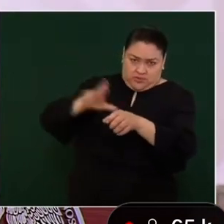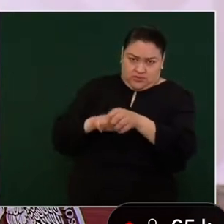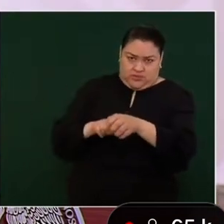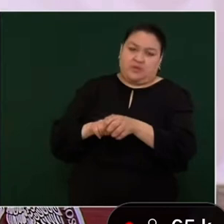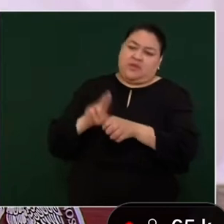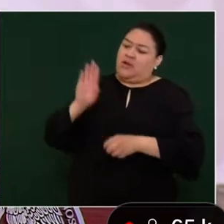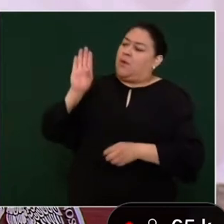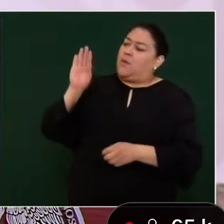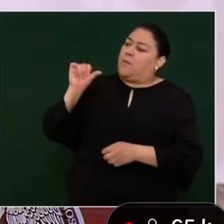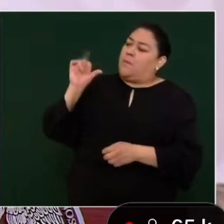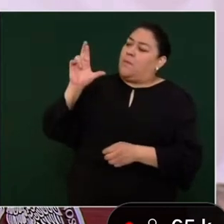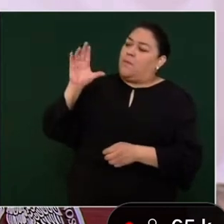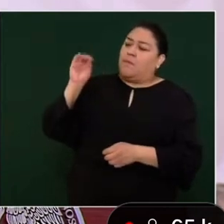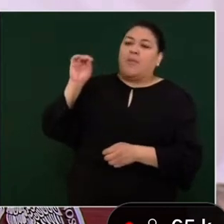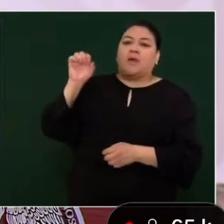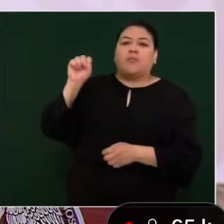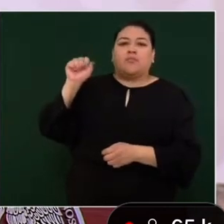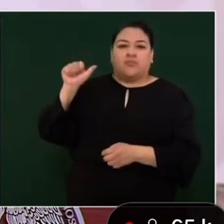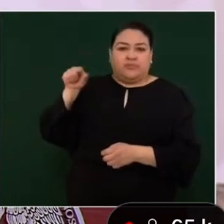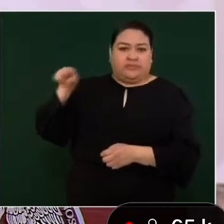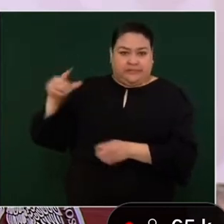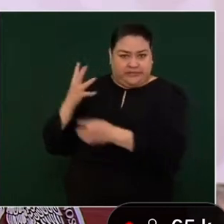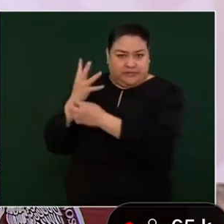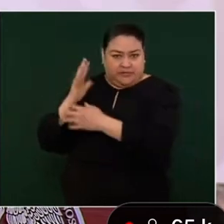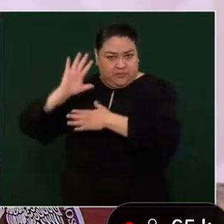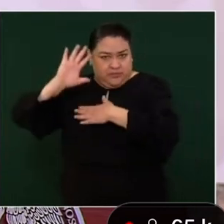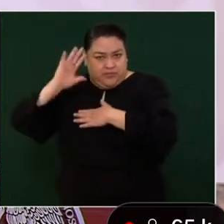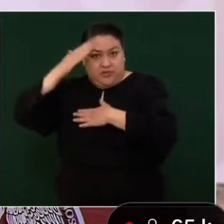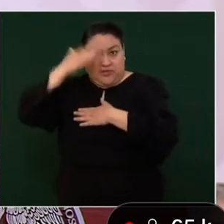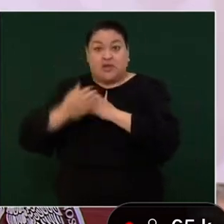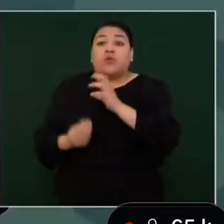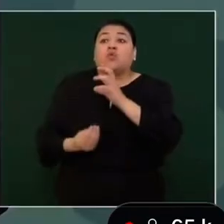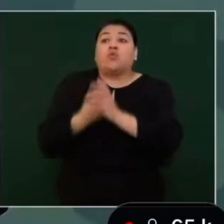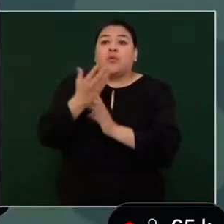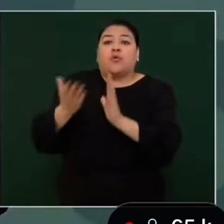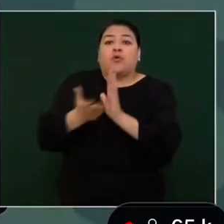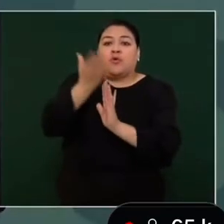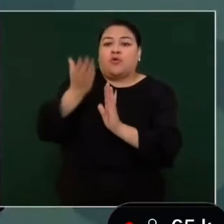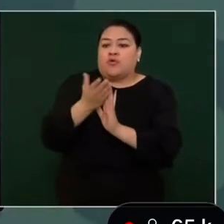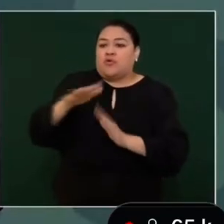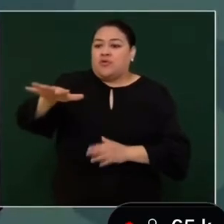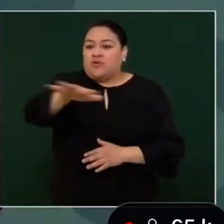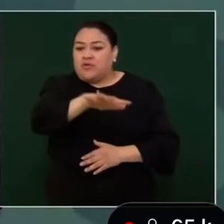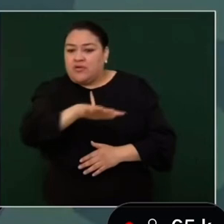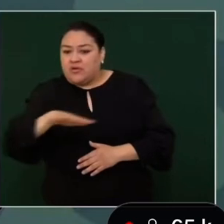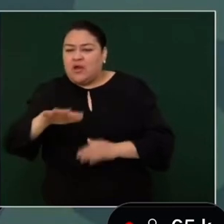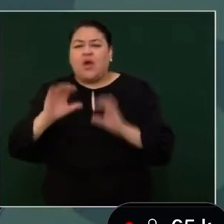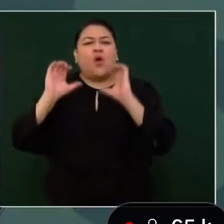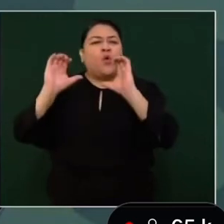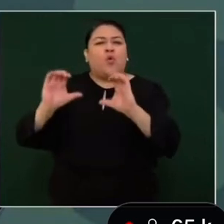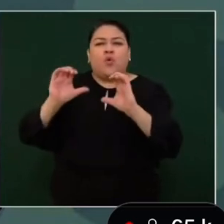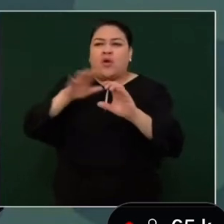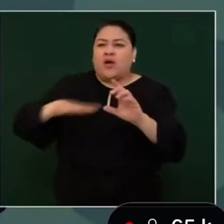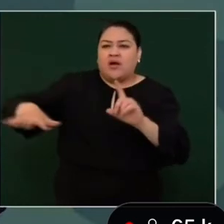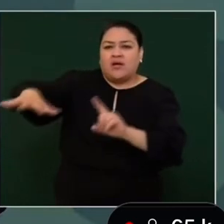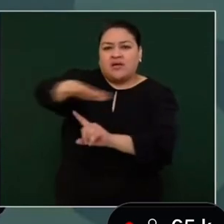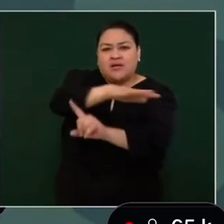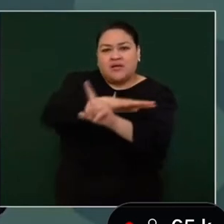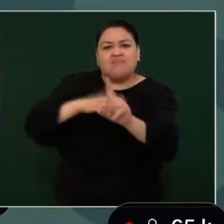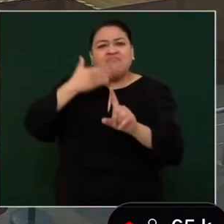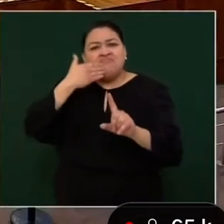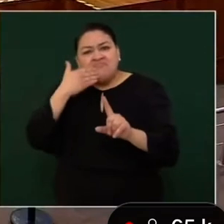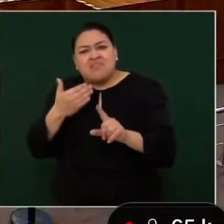Huerta, en donde se genera un proyecto sustentable con adaptación al medio ambiente y su entorno, un edificio